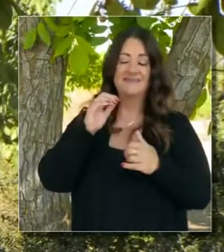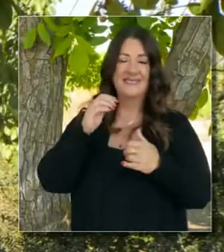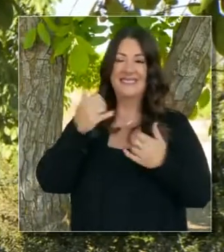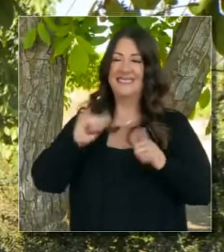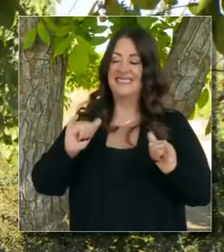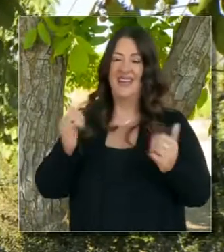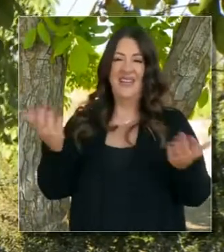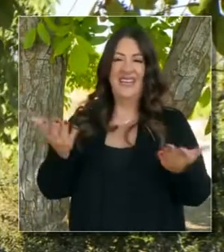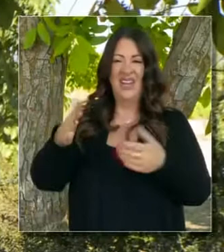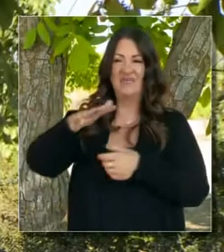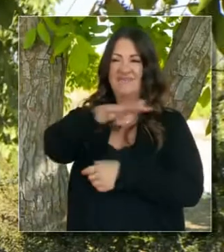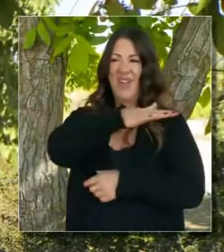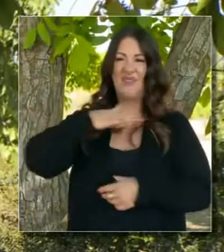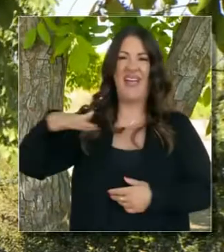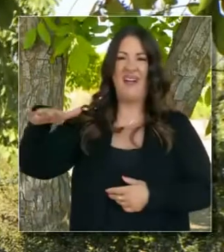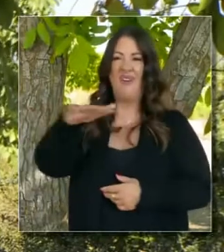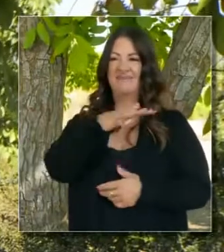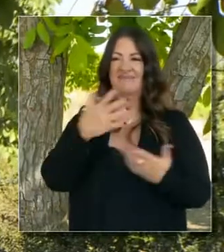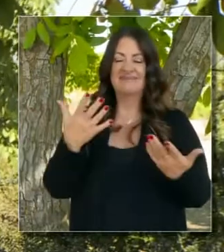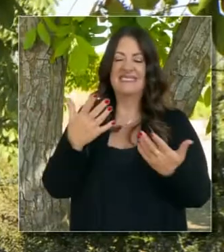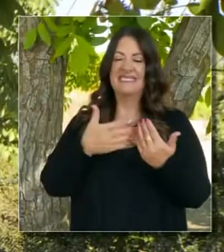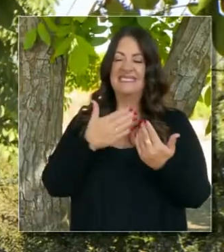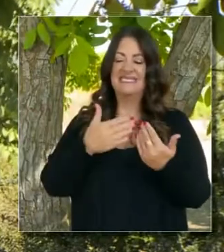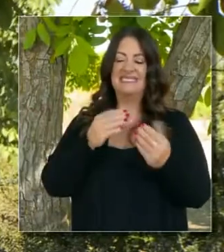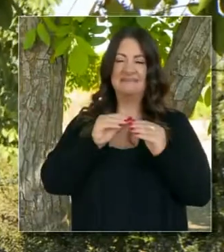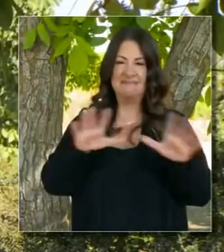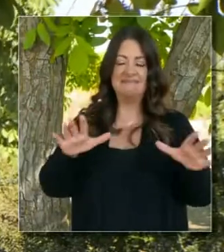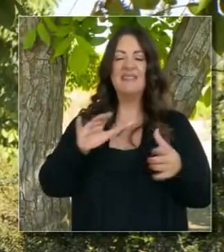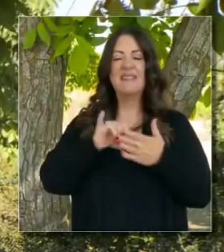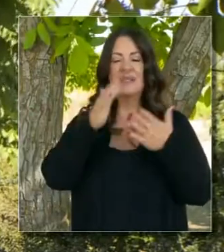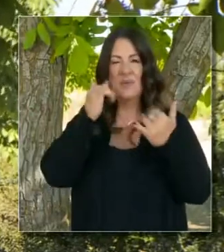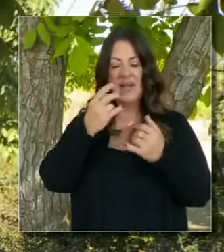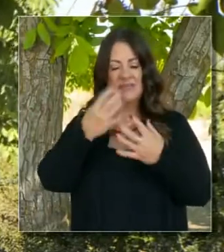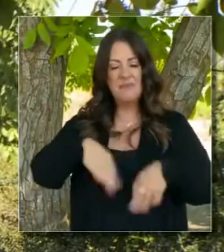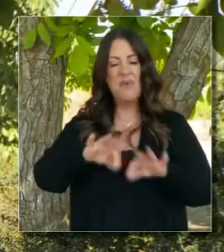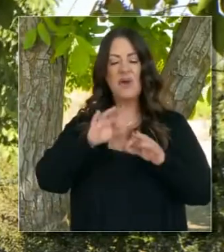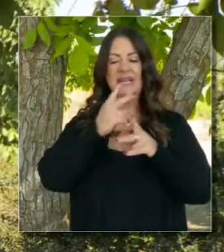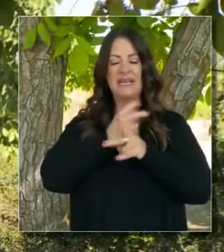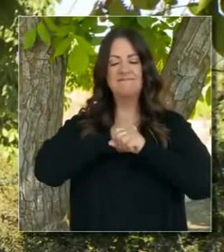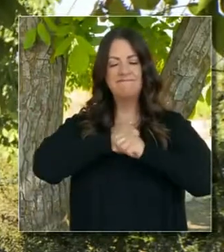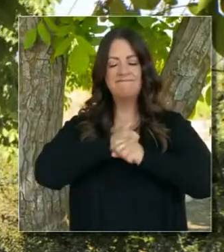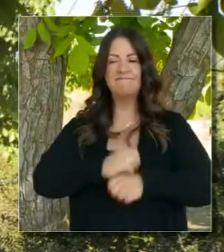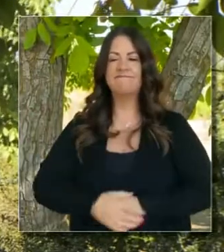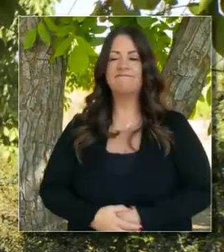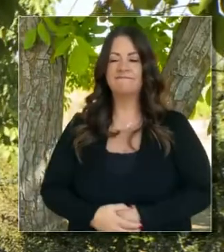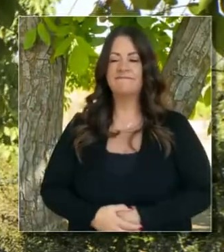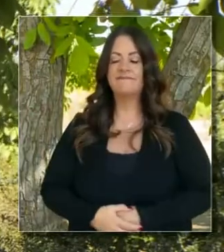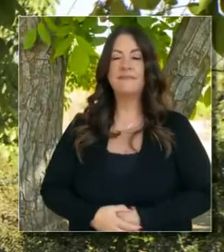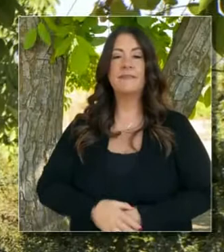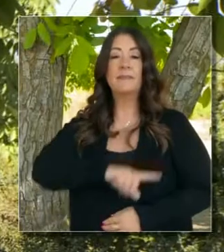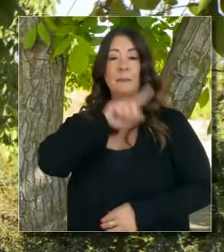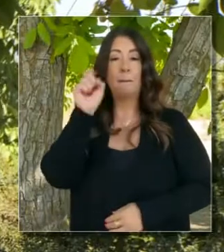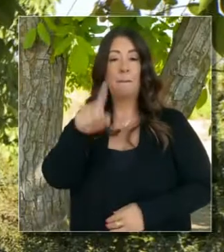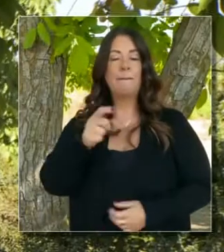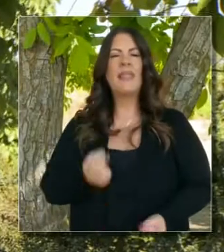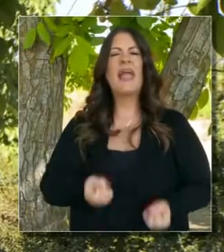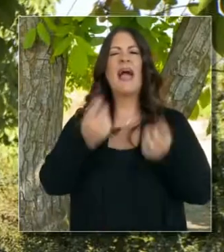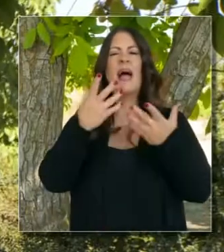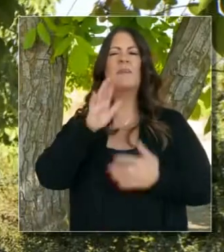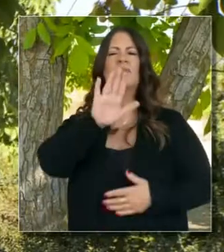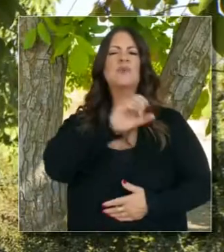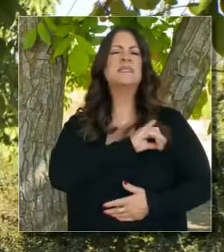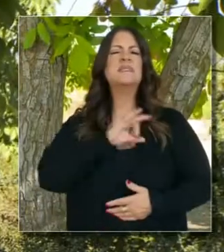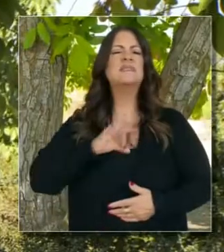cómo sigue siendo virulenta esta enfermedad y qué tan fácilmente se transmite esta enfermedad. ¿Tiene usted una